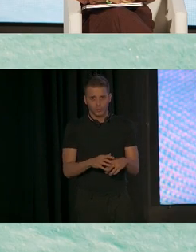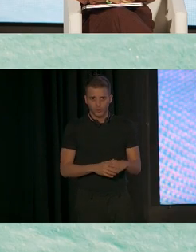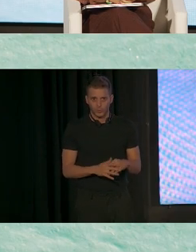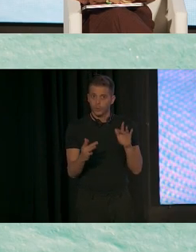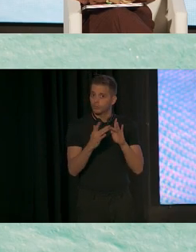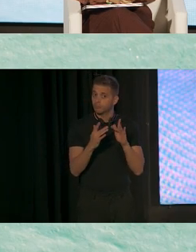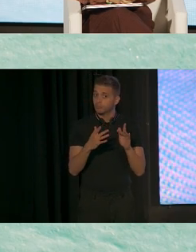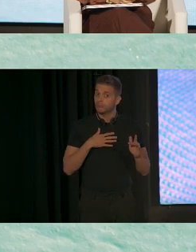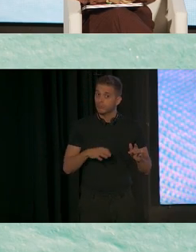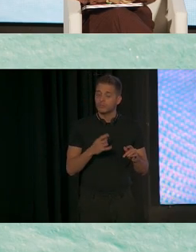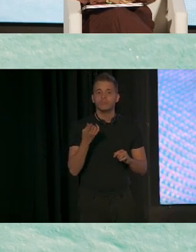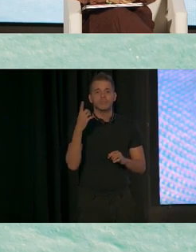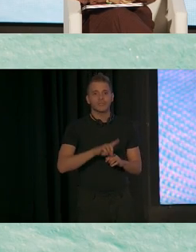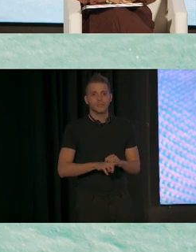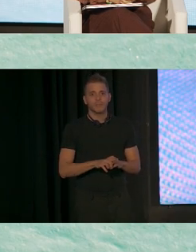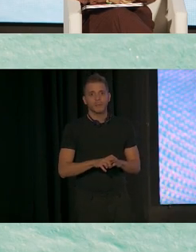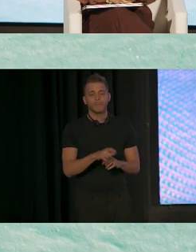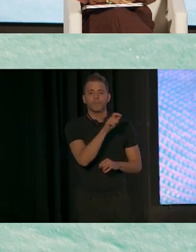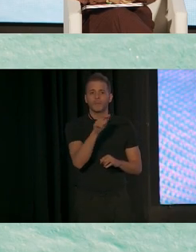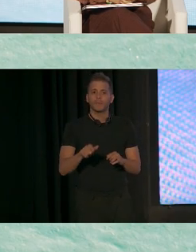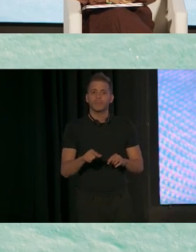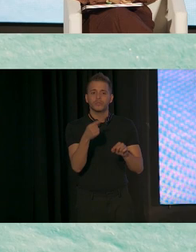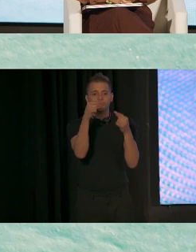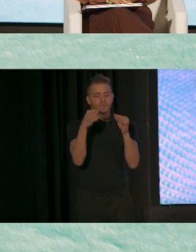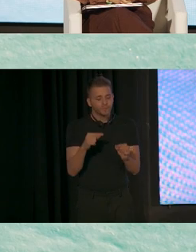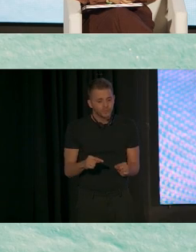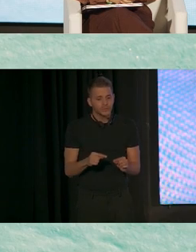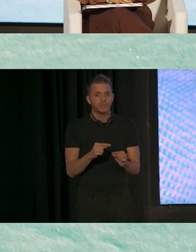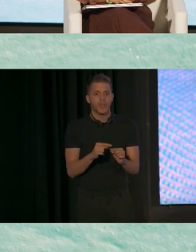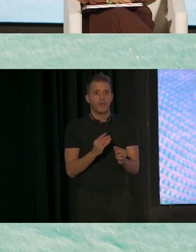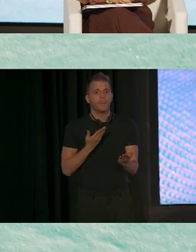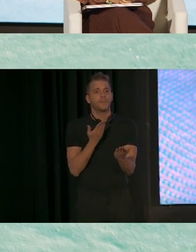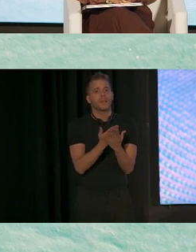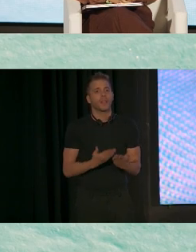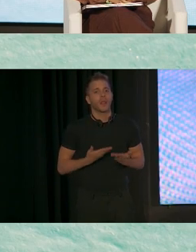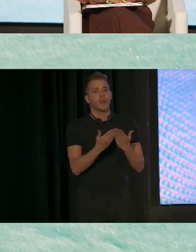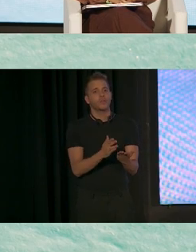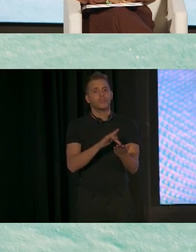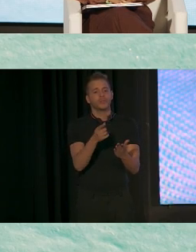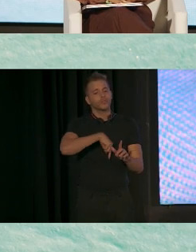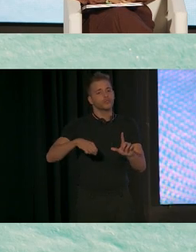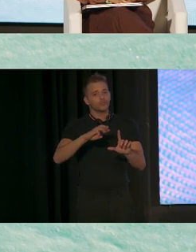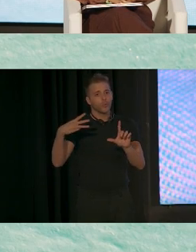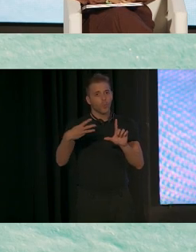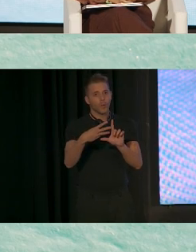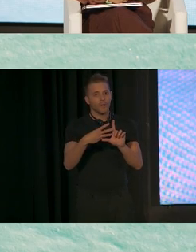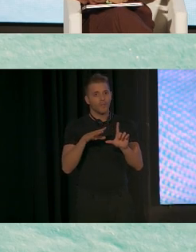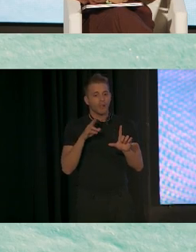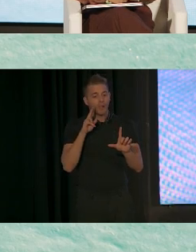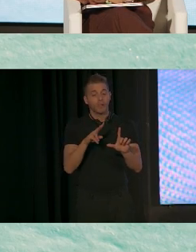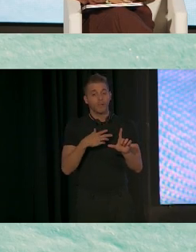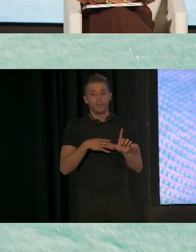personas también pueden completar un formulario de solicitud de ayuda que se encuentra en nuestro sitio web. Y